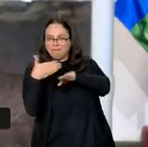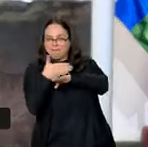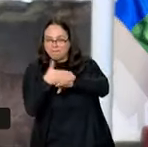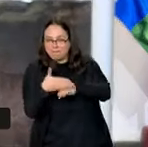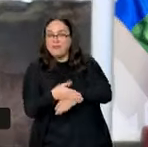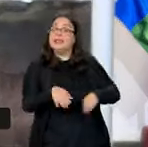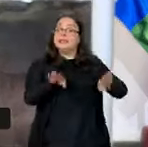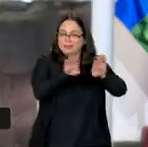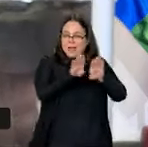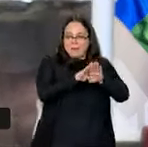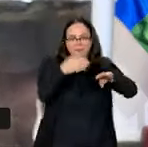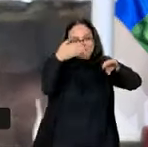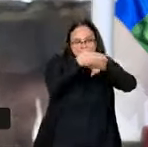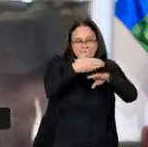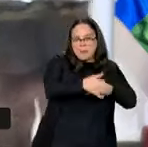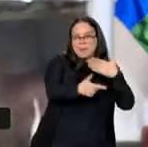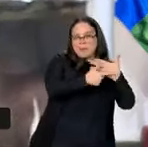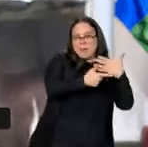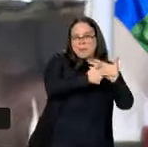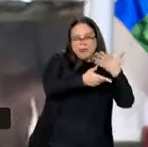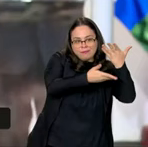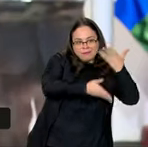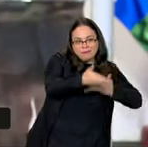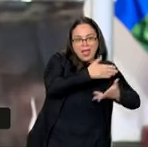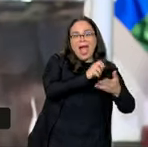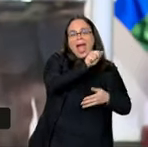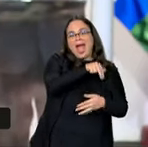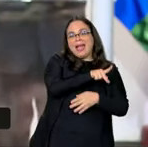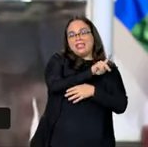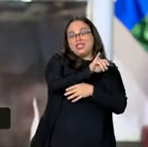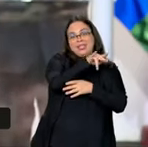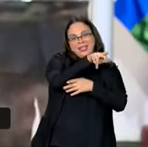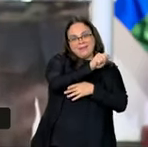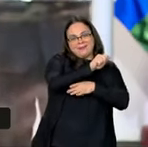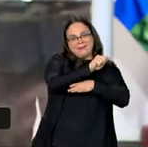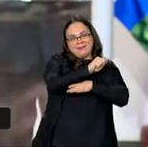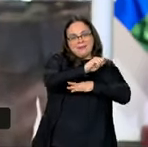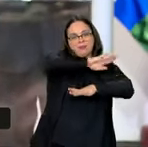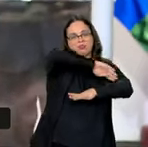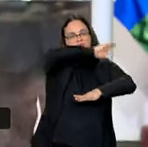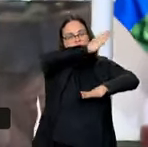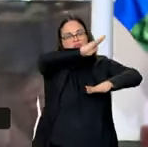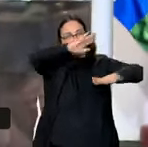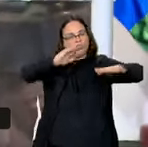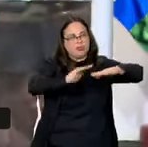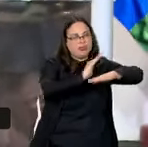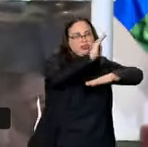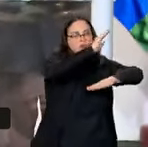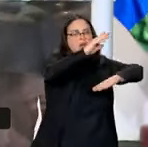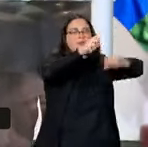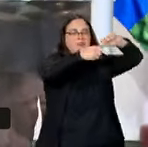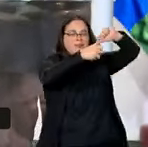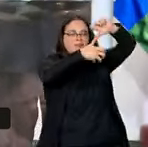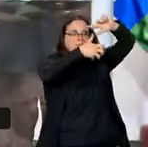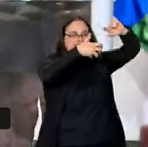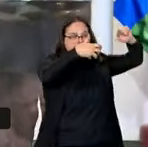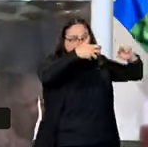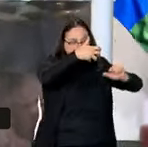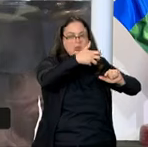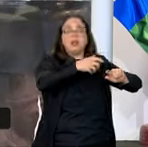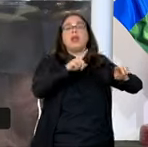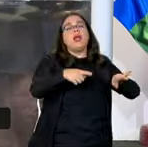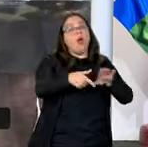y también somos parte de la comunidad andina. Y, dijimos, el presidente Lula,